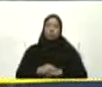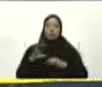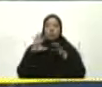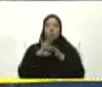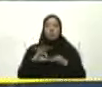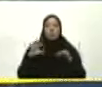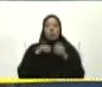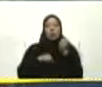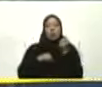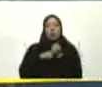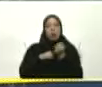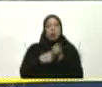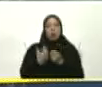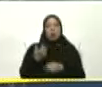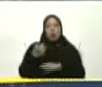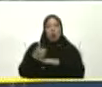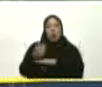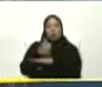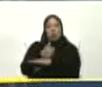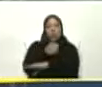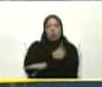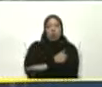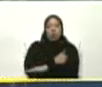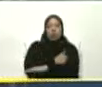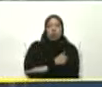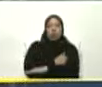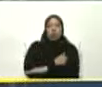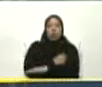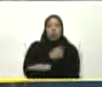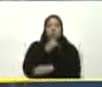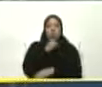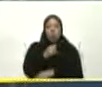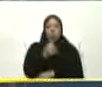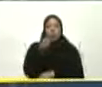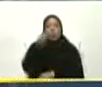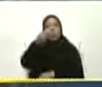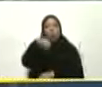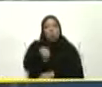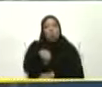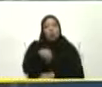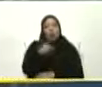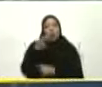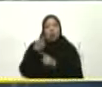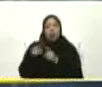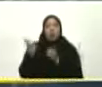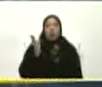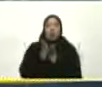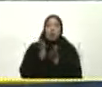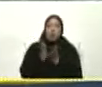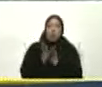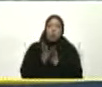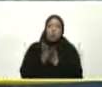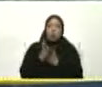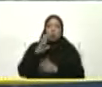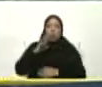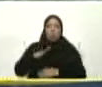Con el apoyo De nuestras autoridades De canales Rectorales Y de las diferentes Escuelas Para poder